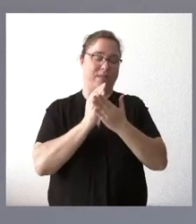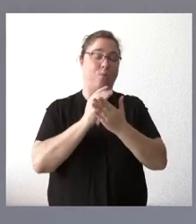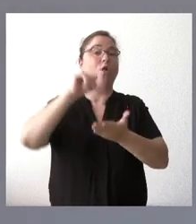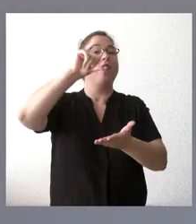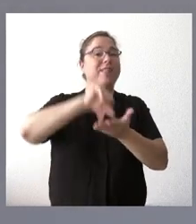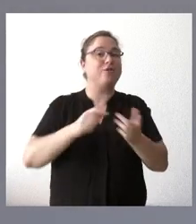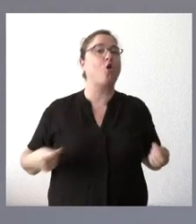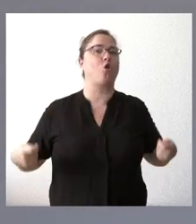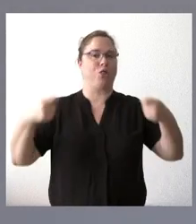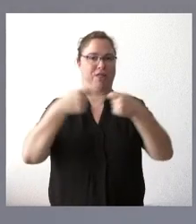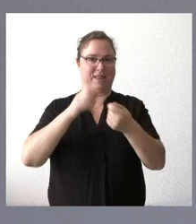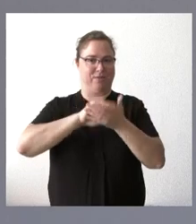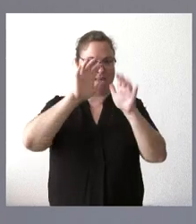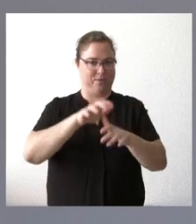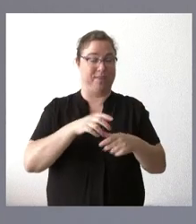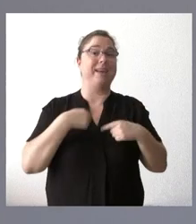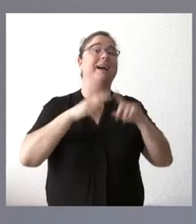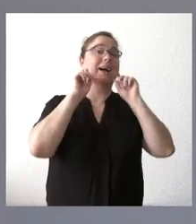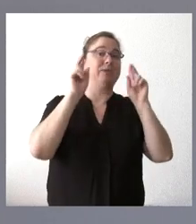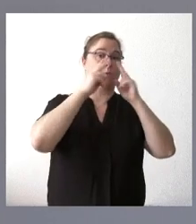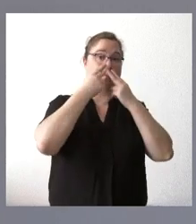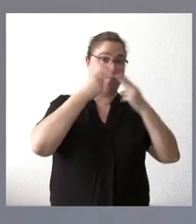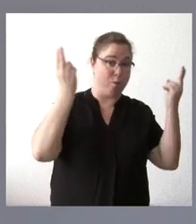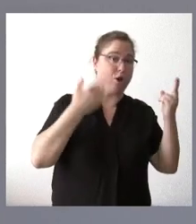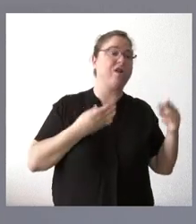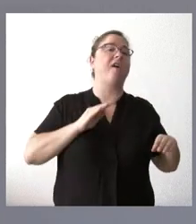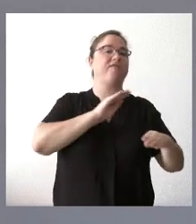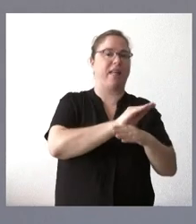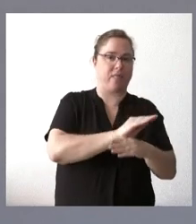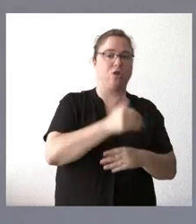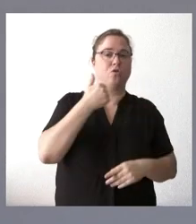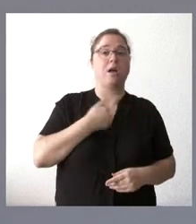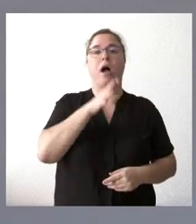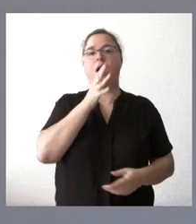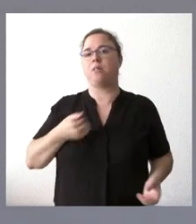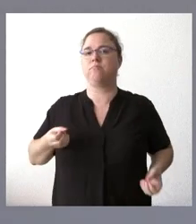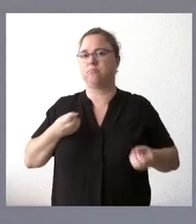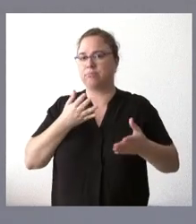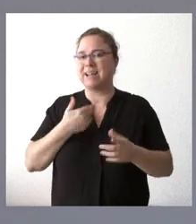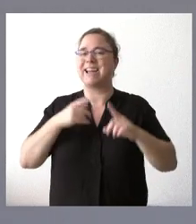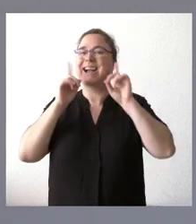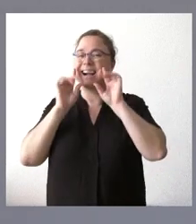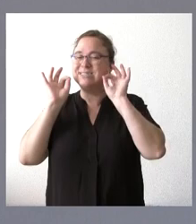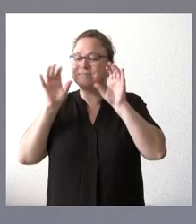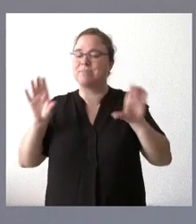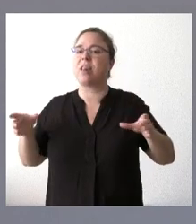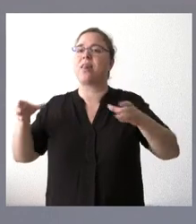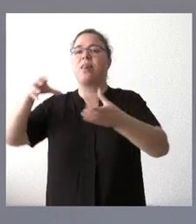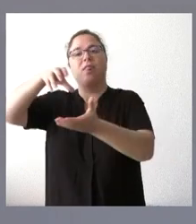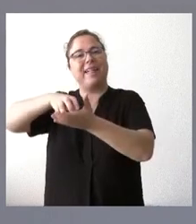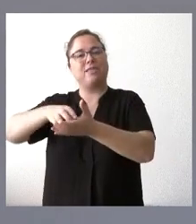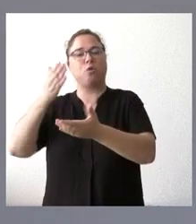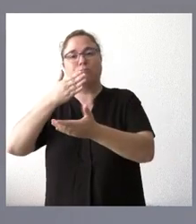públicos. Ya se ha llegado la financiación en alguna otra ocasión. Aquí les informamos de la dotación para los centros